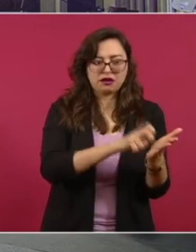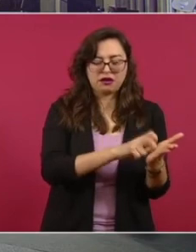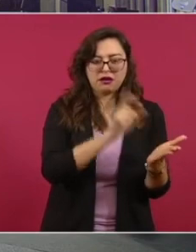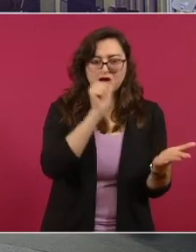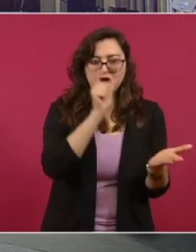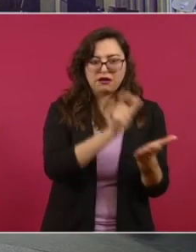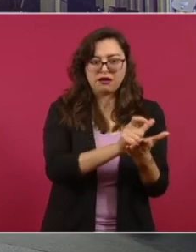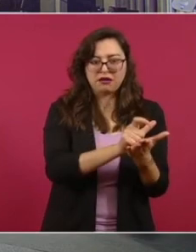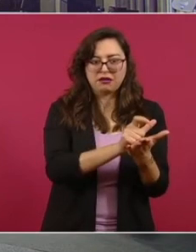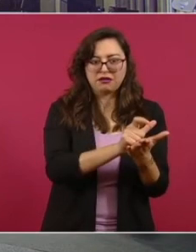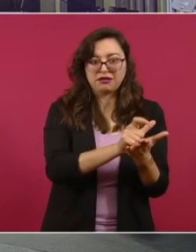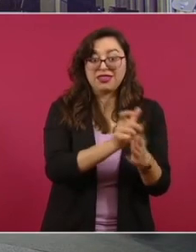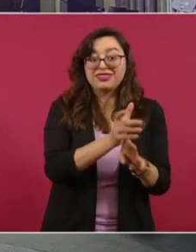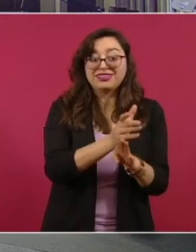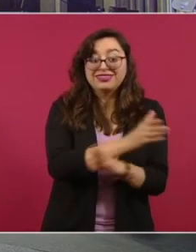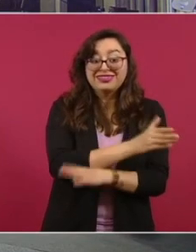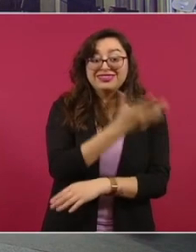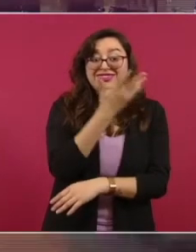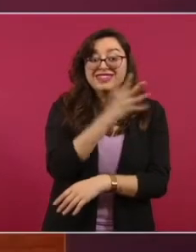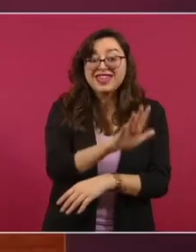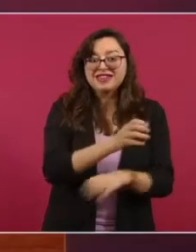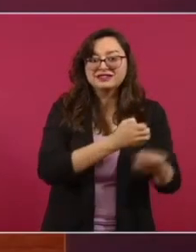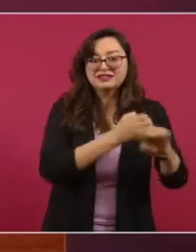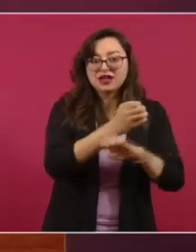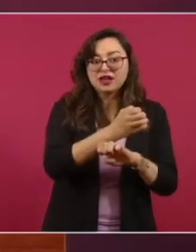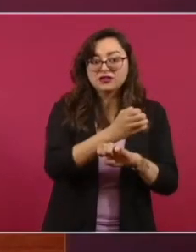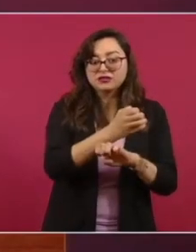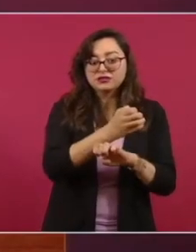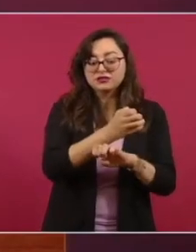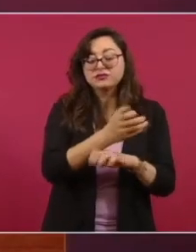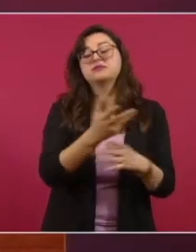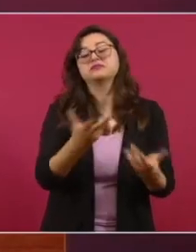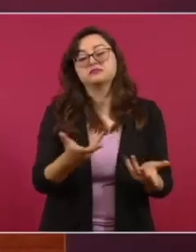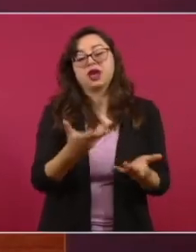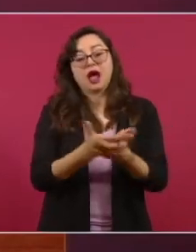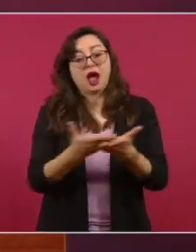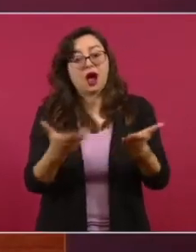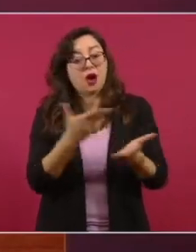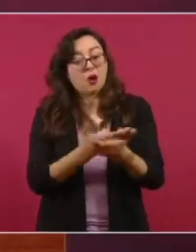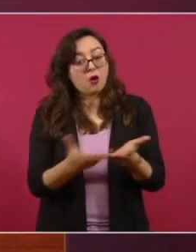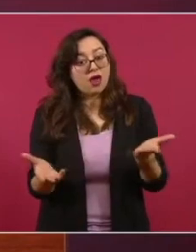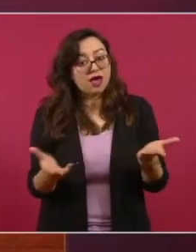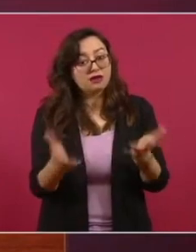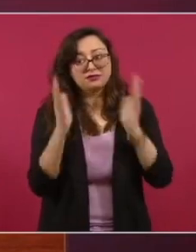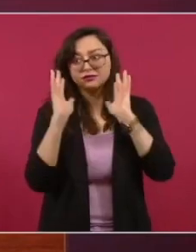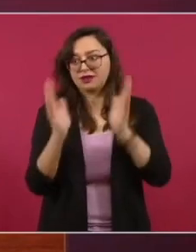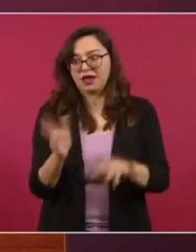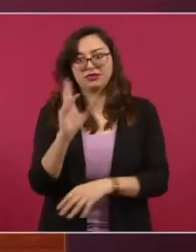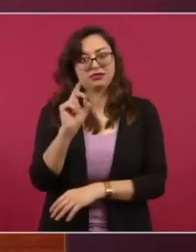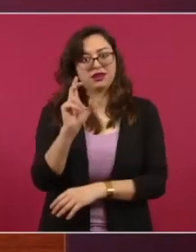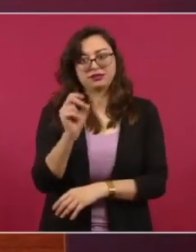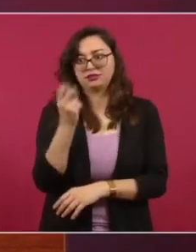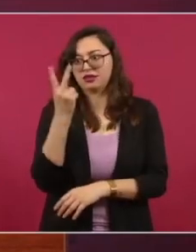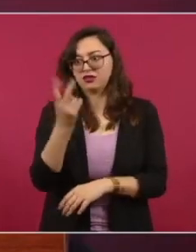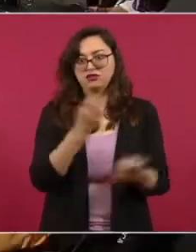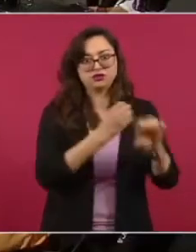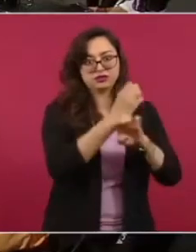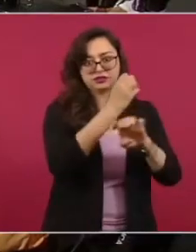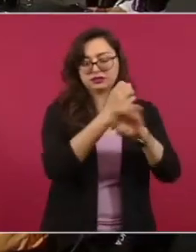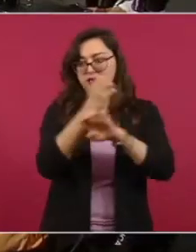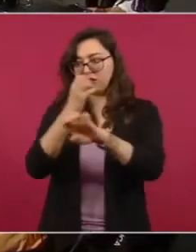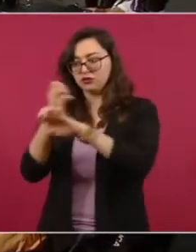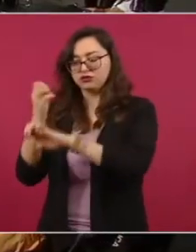porque antes, aunque fallecieran las mujeres, no se contaban como feminicidios.